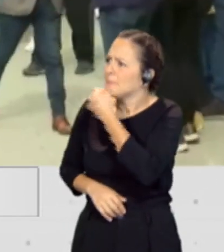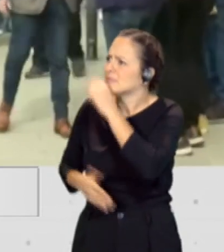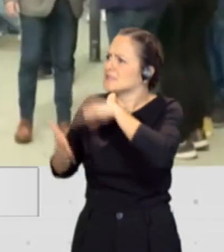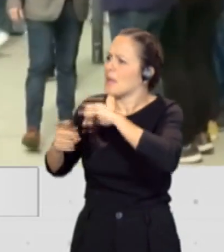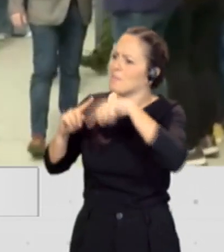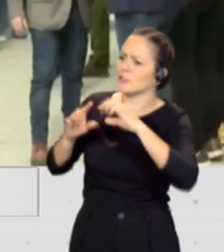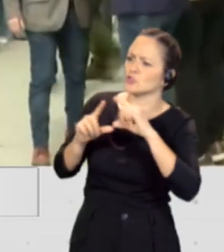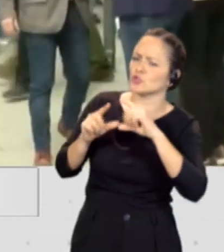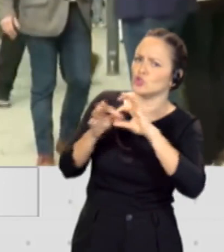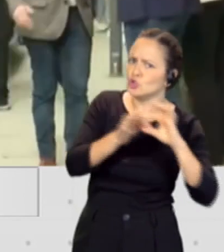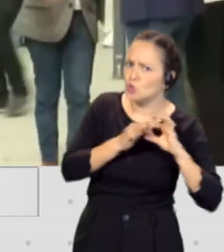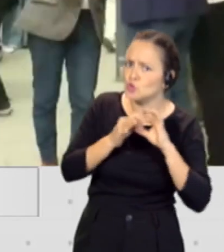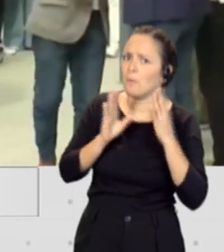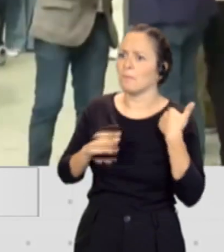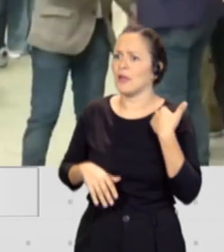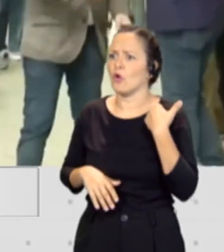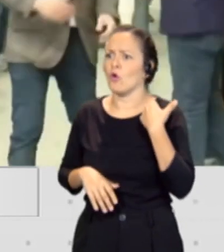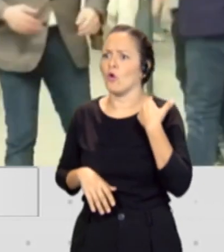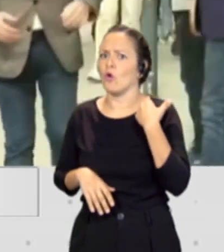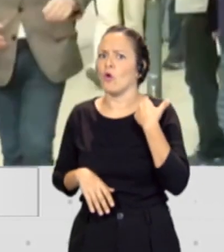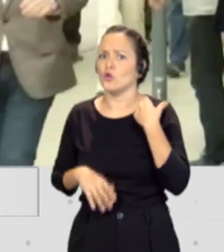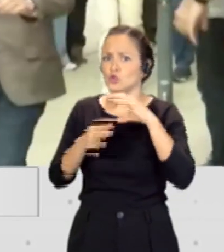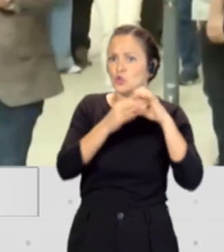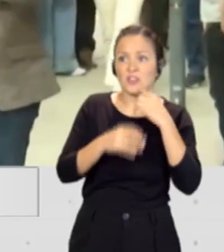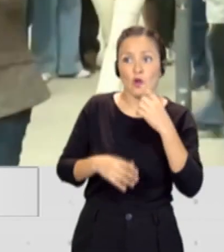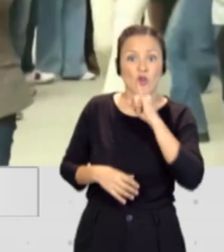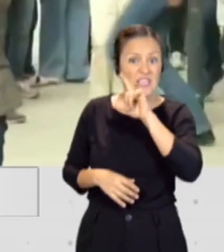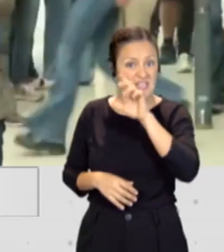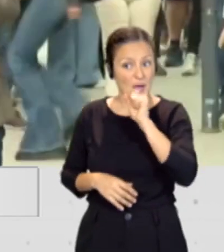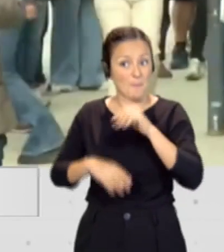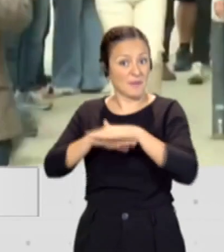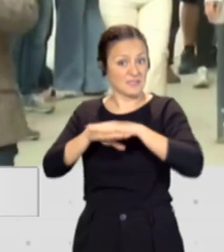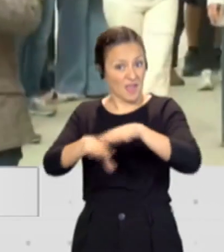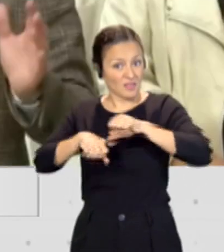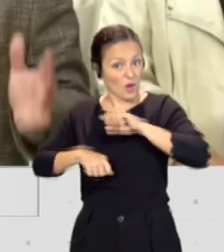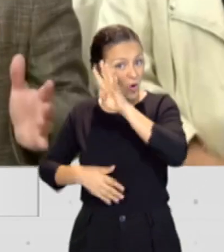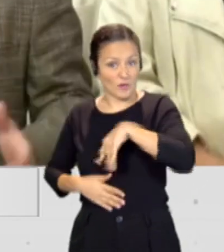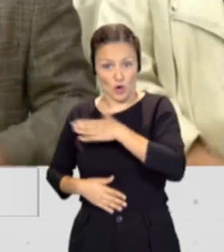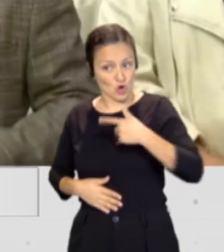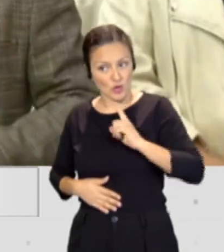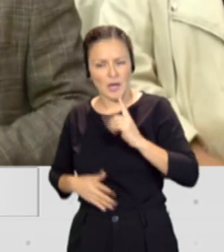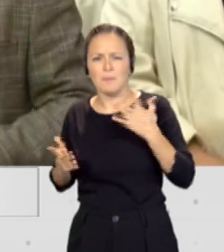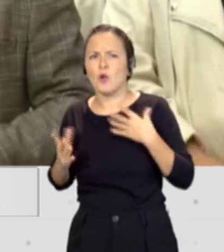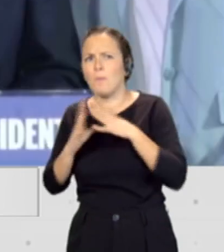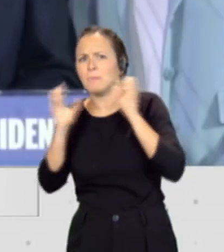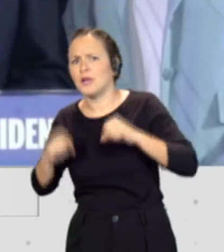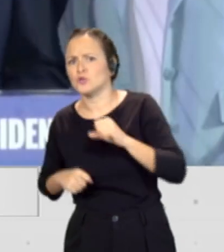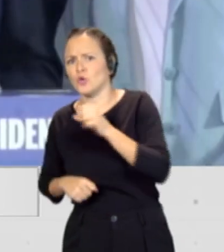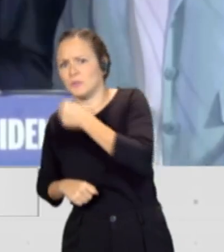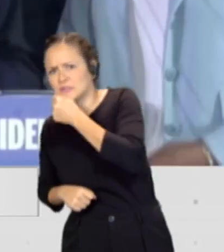campaña que no haría presidente ahí, ya presidente de la Generalitat. ¿Y un pacto PSC-Junts sin Puigdemont?